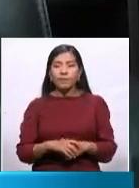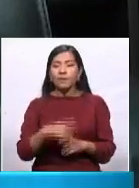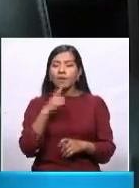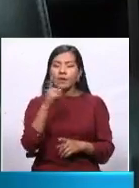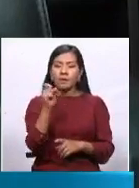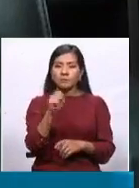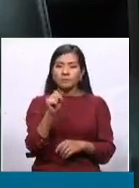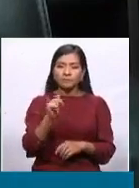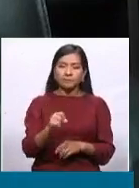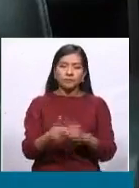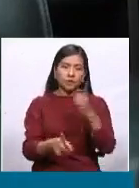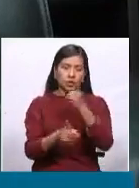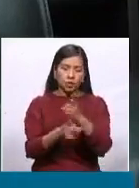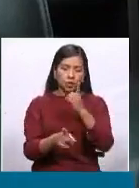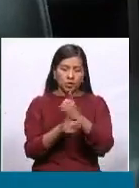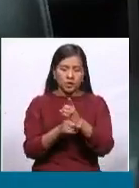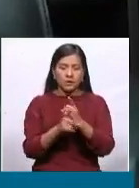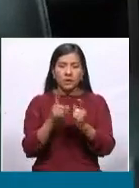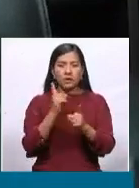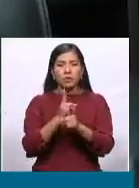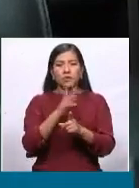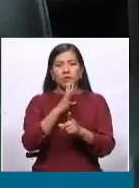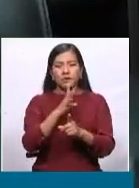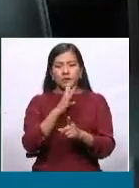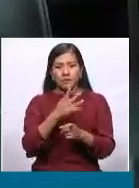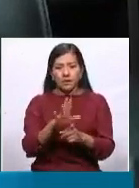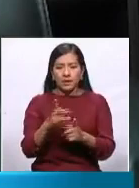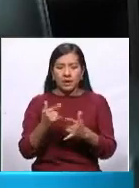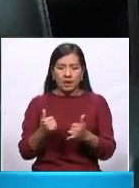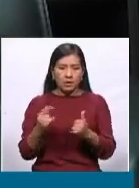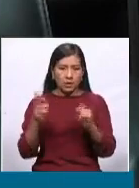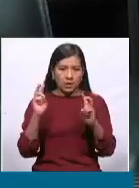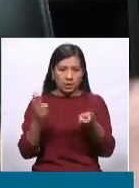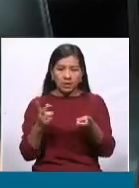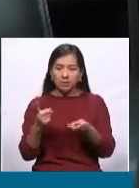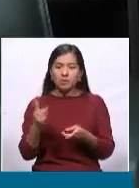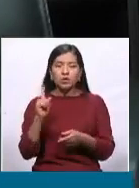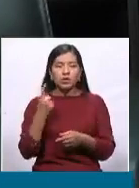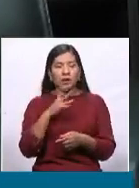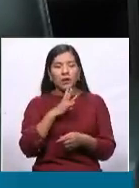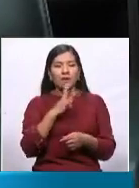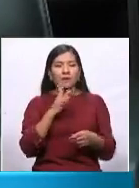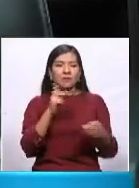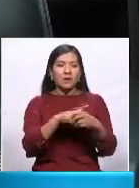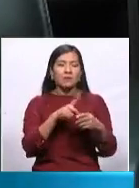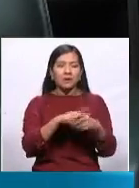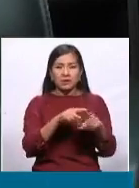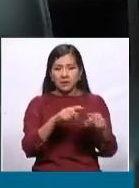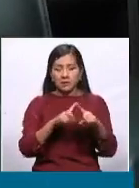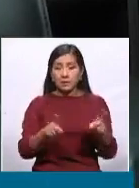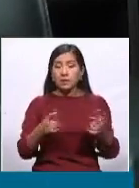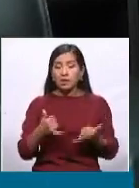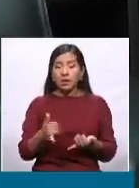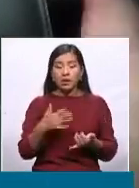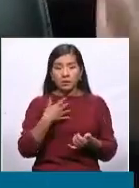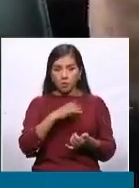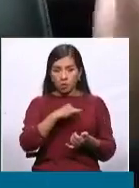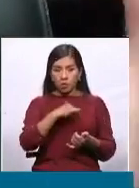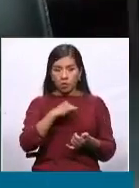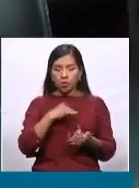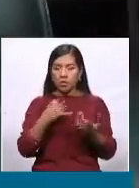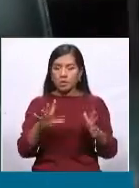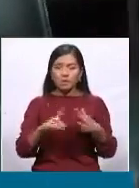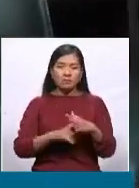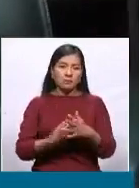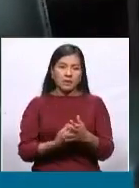mencionas de manera correcta lo que está sucediendo y es algo que por lo menos este parlamentario ha pedido